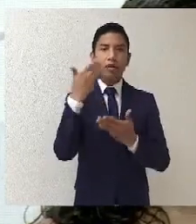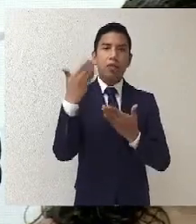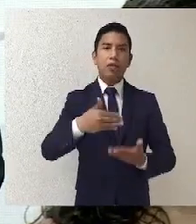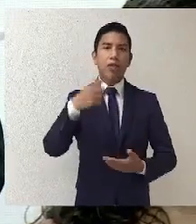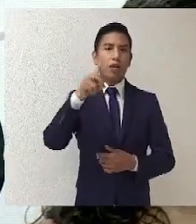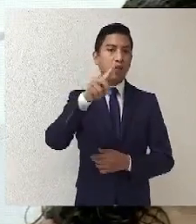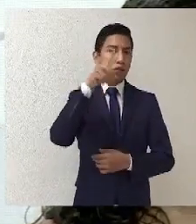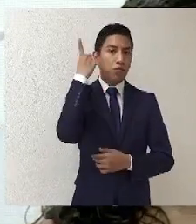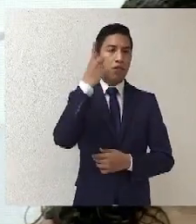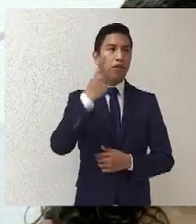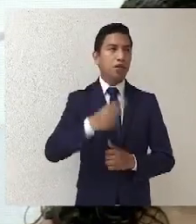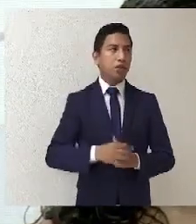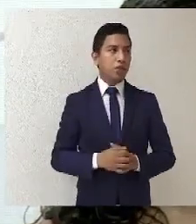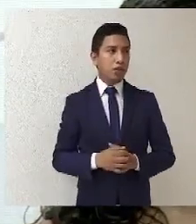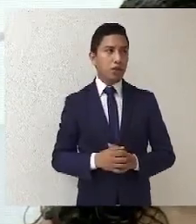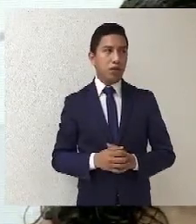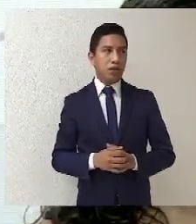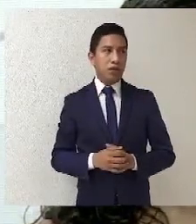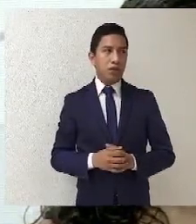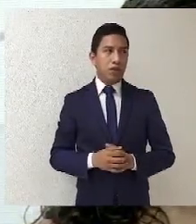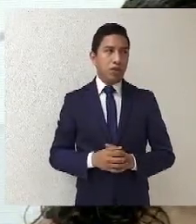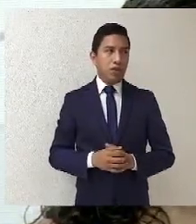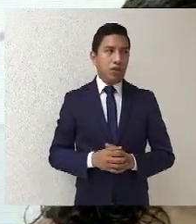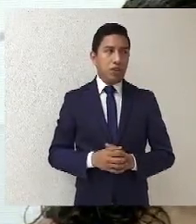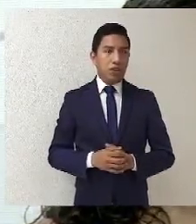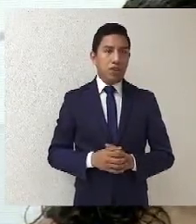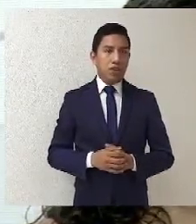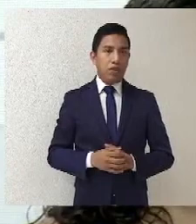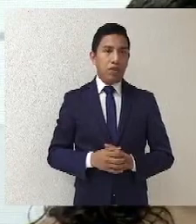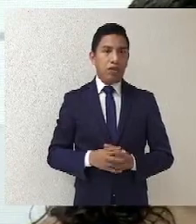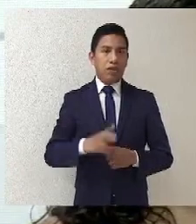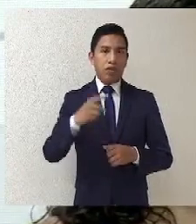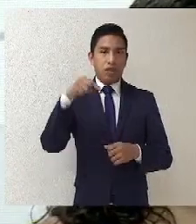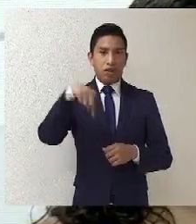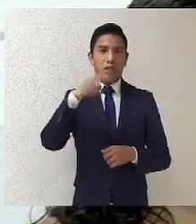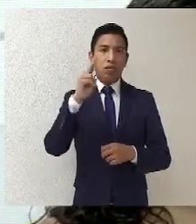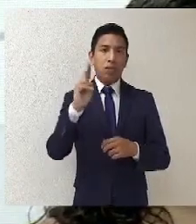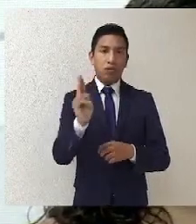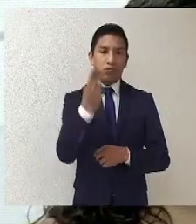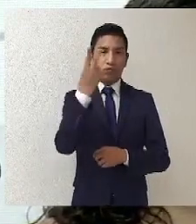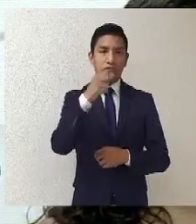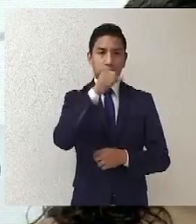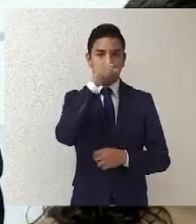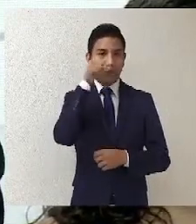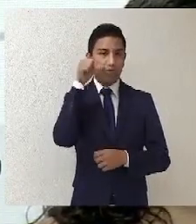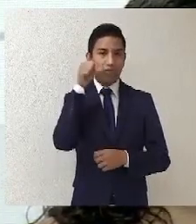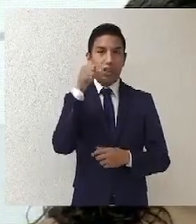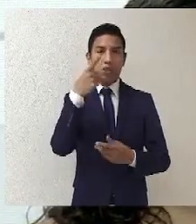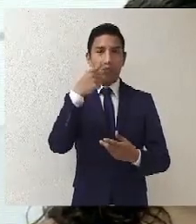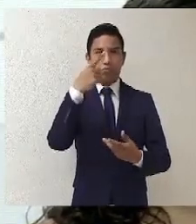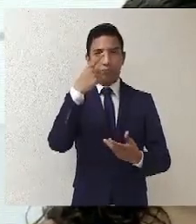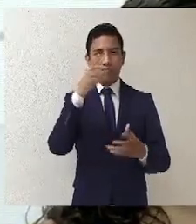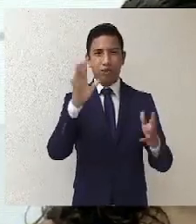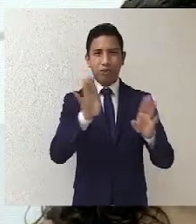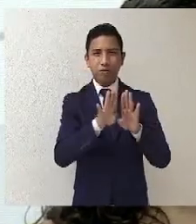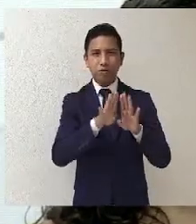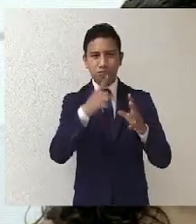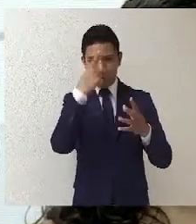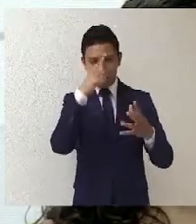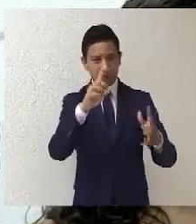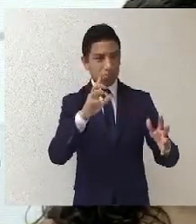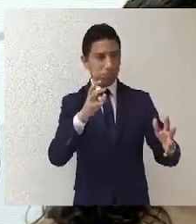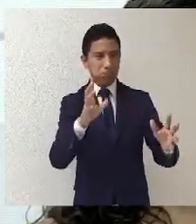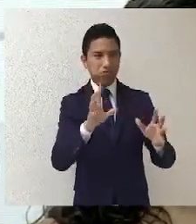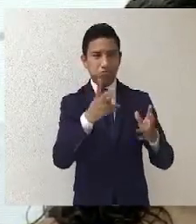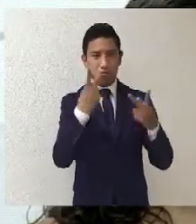Durango, que es tierra amigable. Y desde luego a nuestra Universidad Juárez, que siempre tendrá los brazos abiertos para este tipo de eventos.